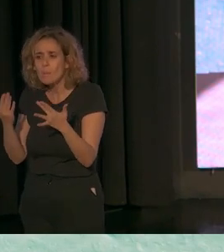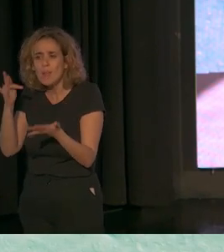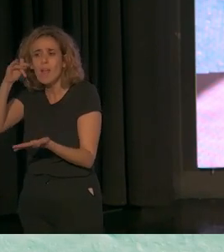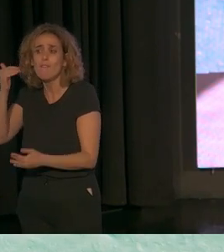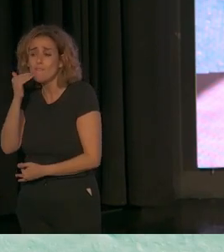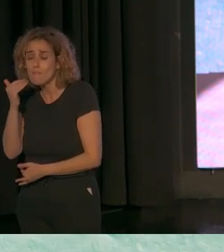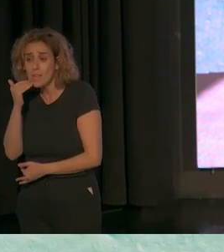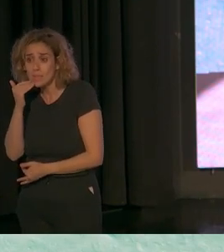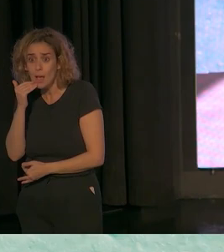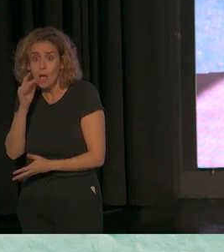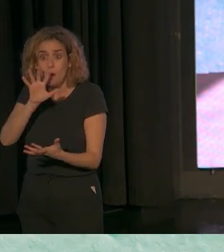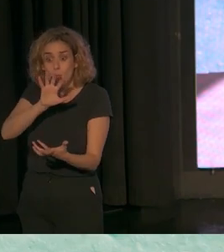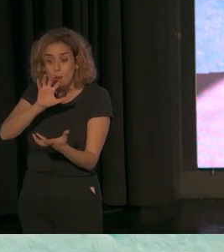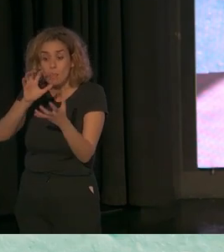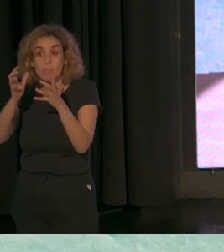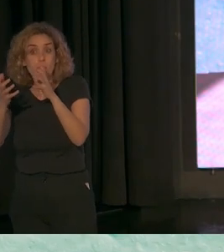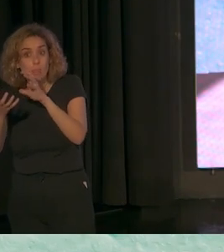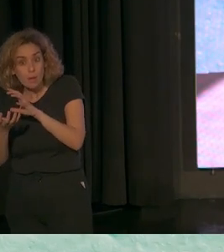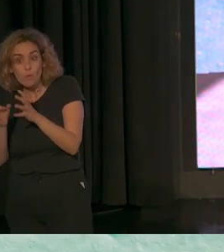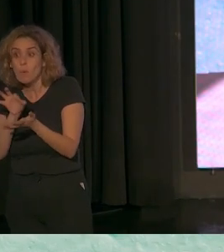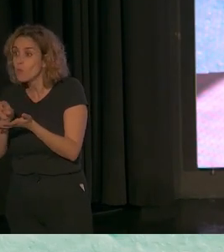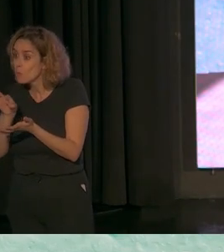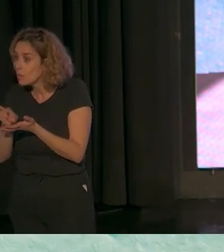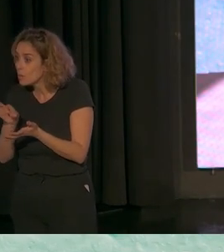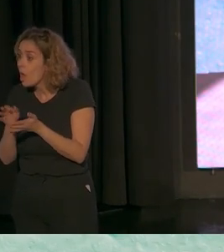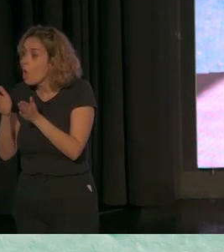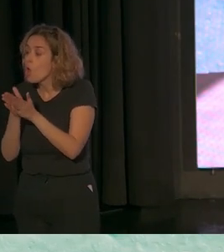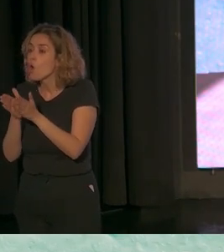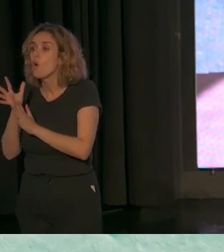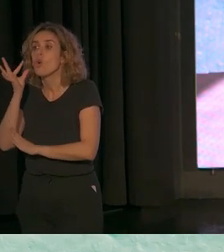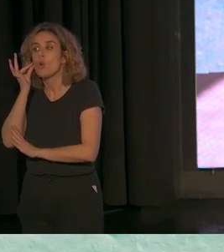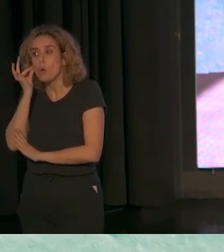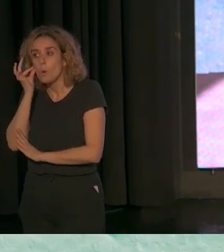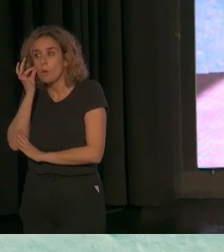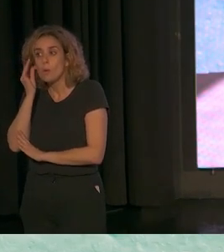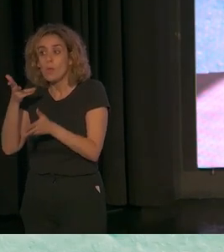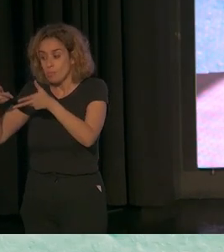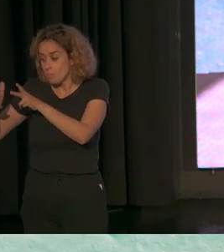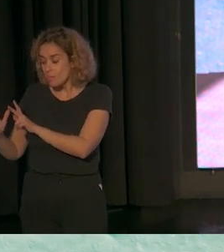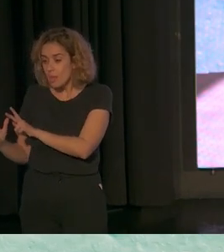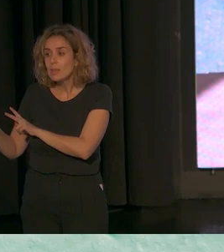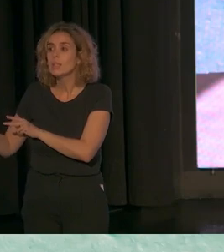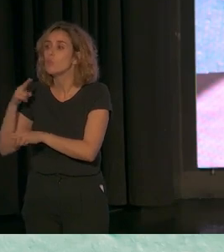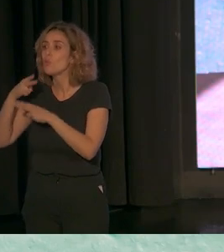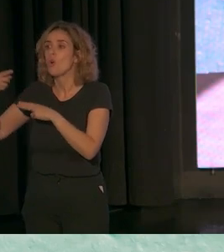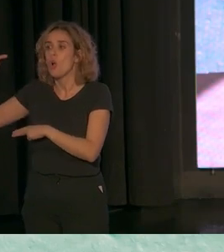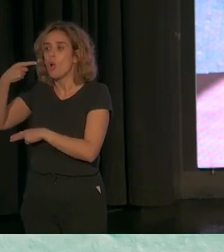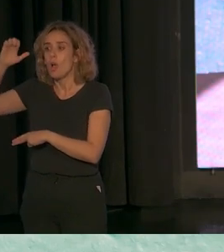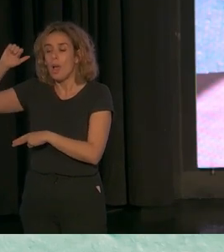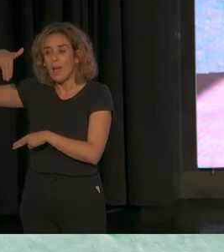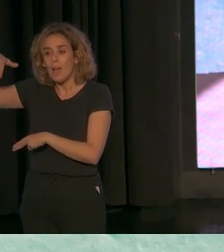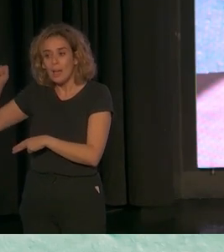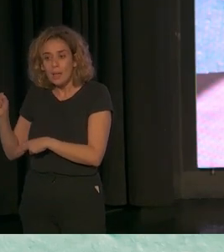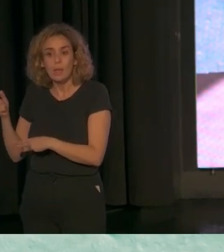su transformación, para la transformación de los servicios, a mi compañera de asiento, pero así que es Gema, no